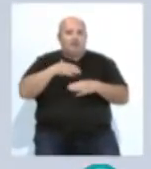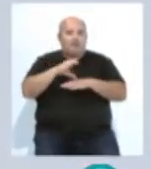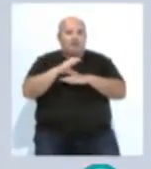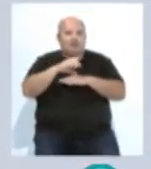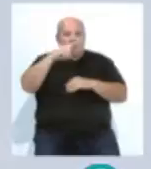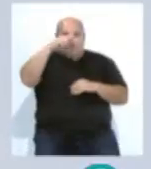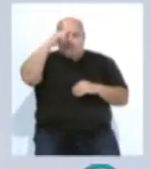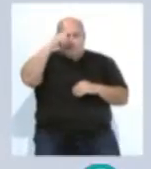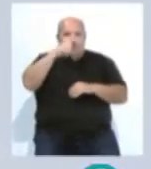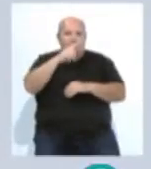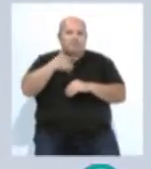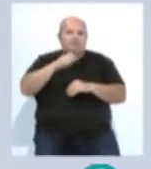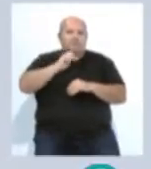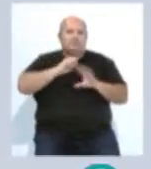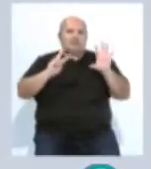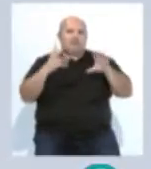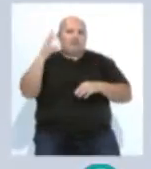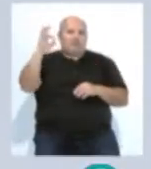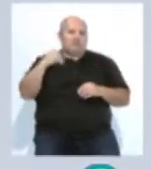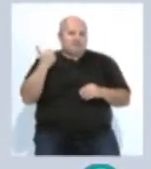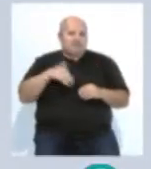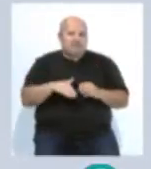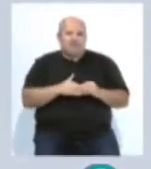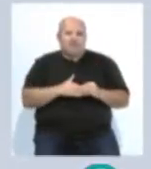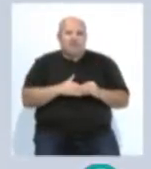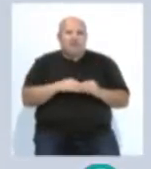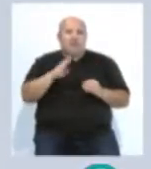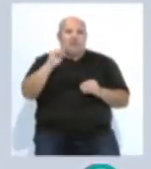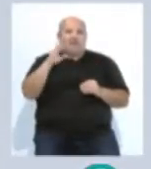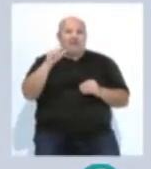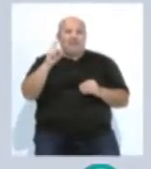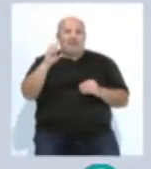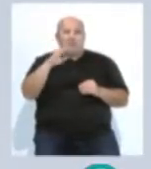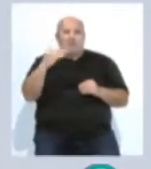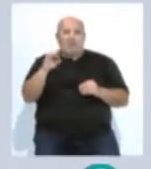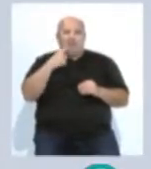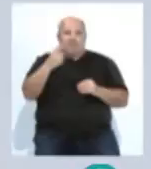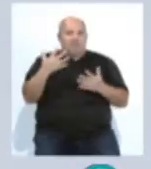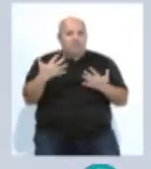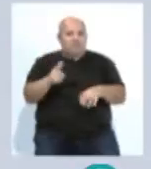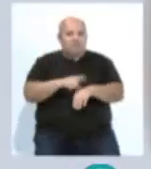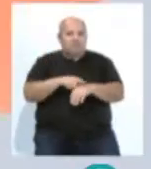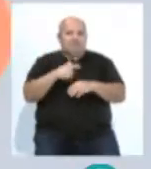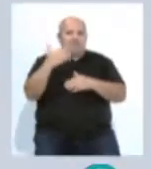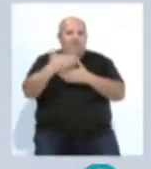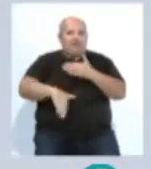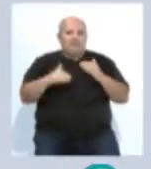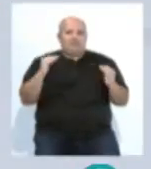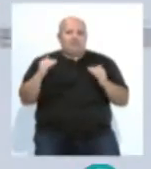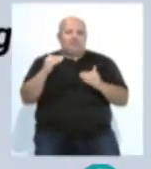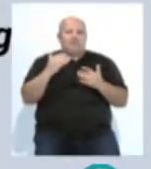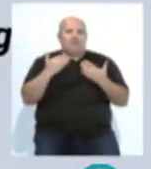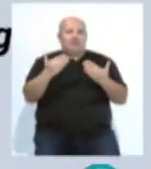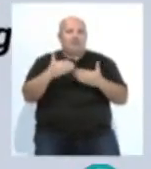Consejera de Cultura, ya ha recibido el 75%. Patricia del Pozo ha advertido sobre los plazos estrictos establecidos